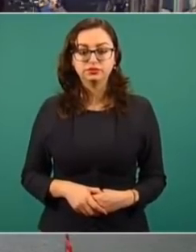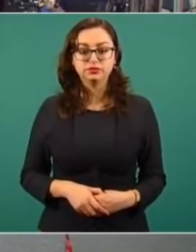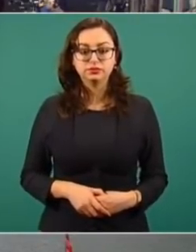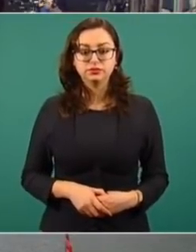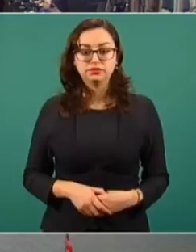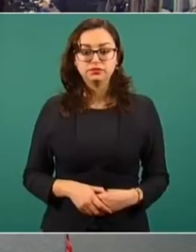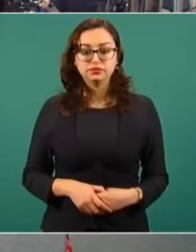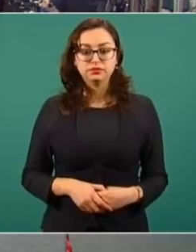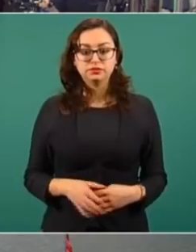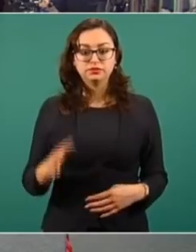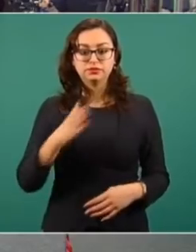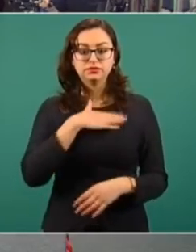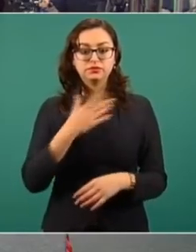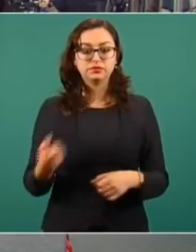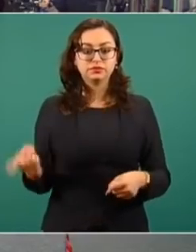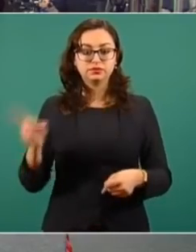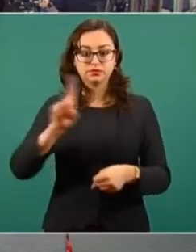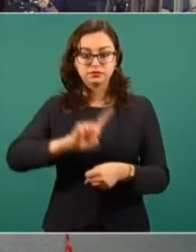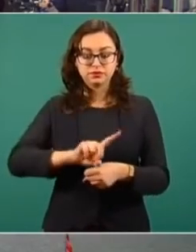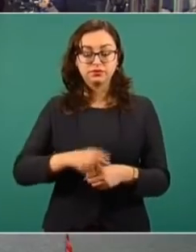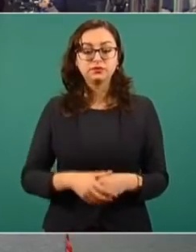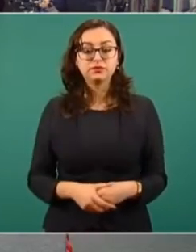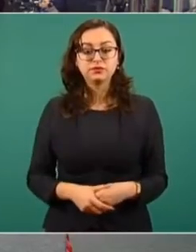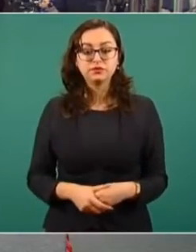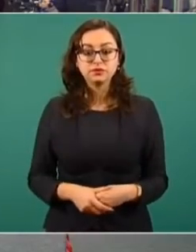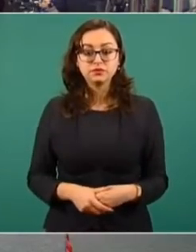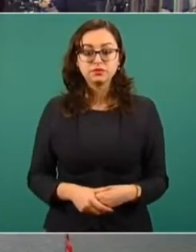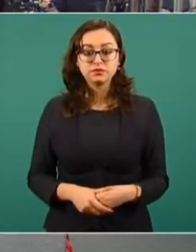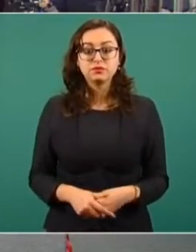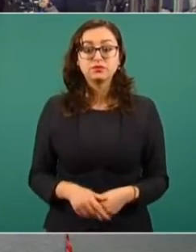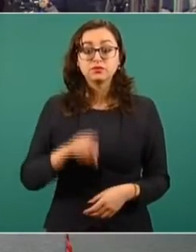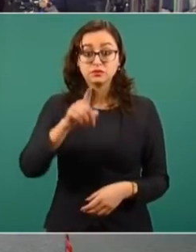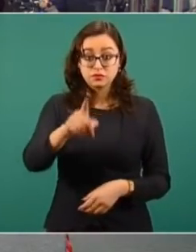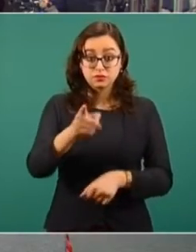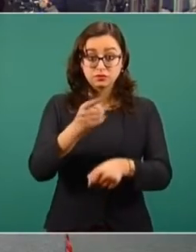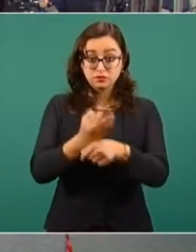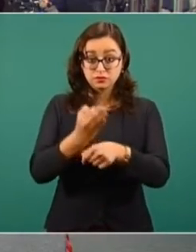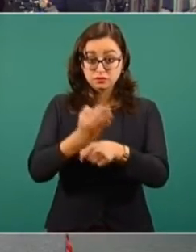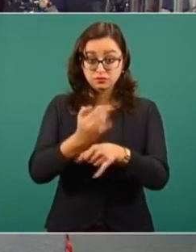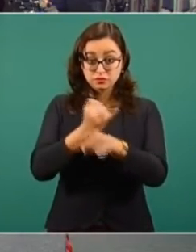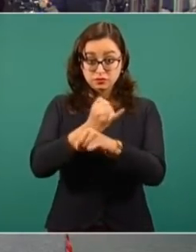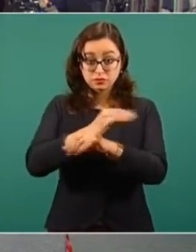Buenos días, agradecerte el comunicado que nos das.